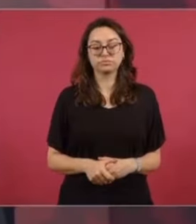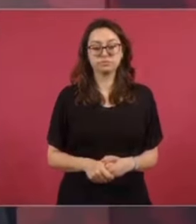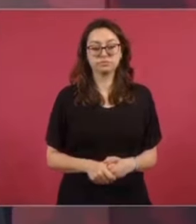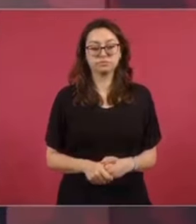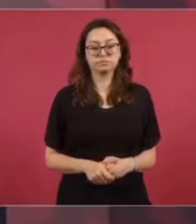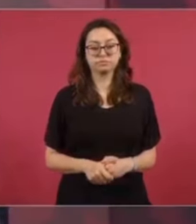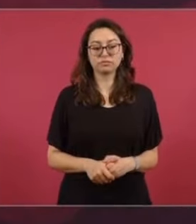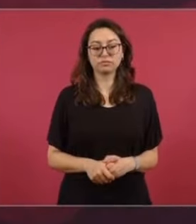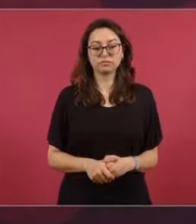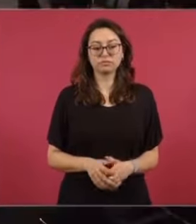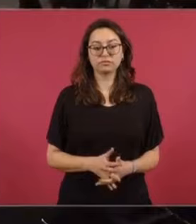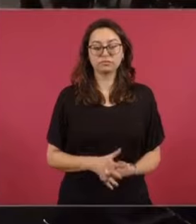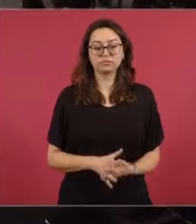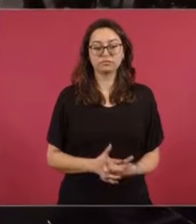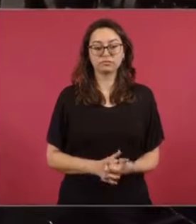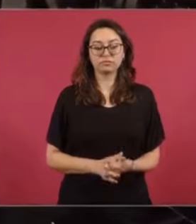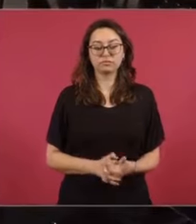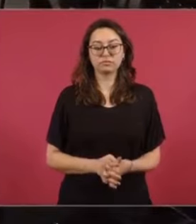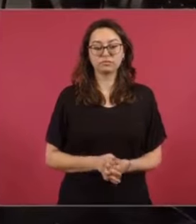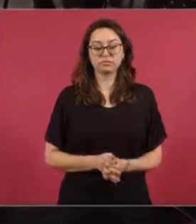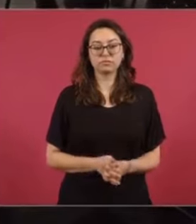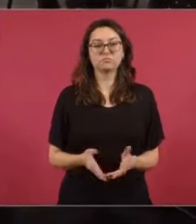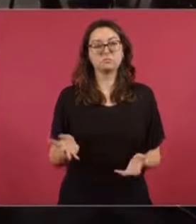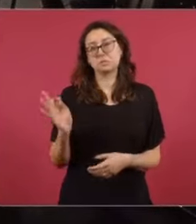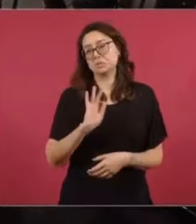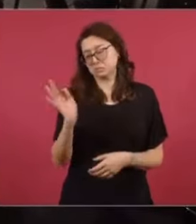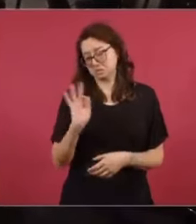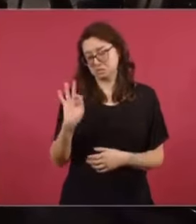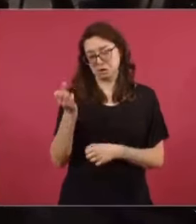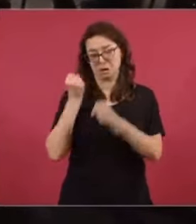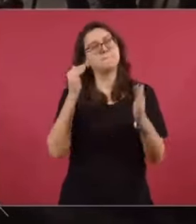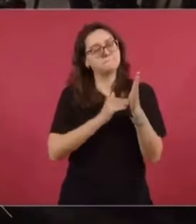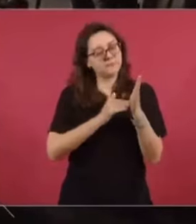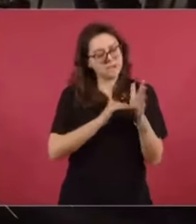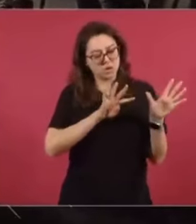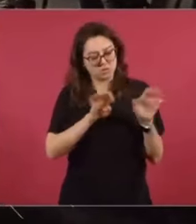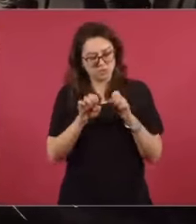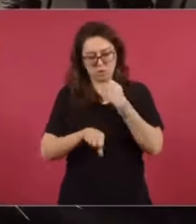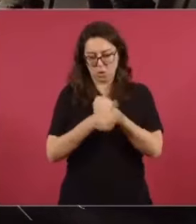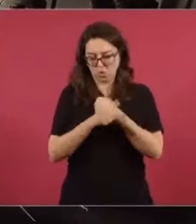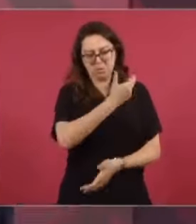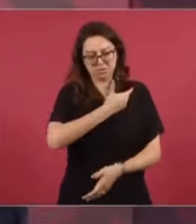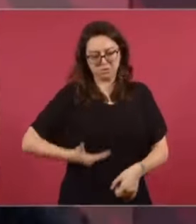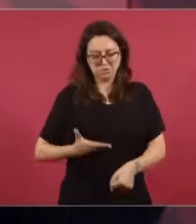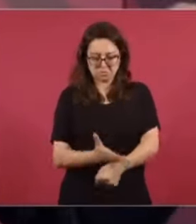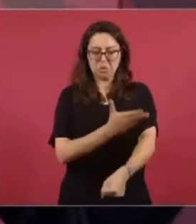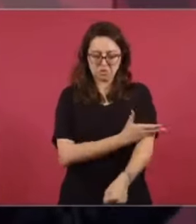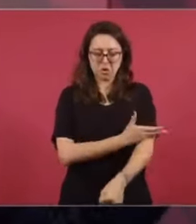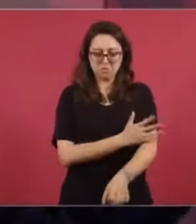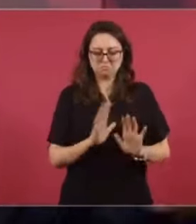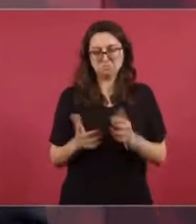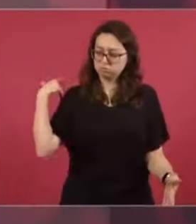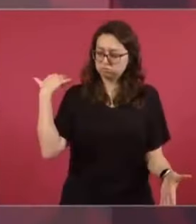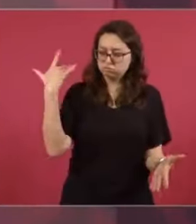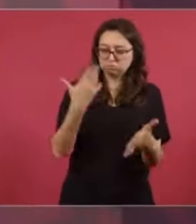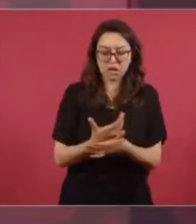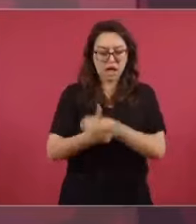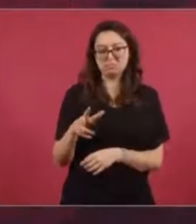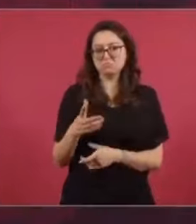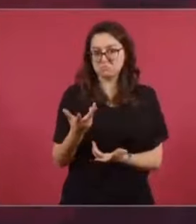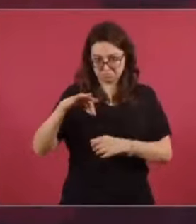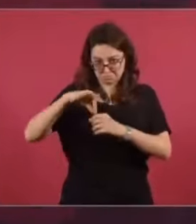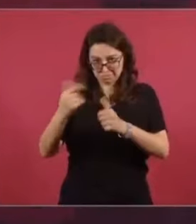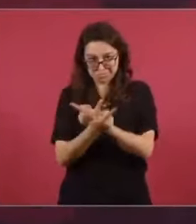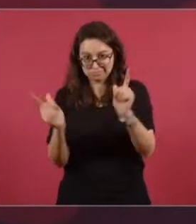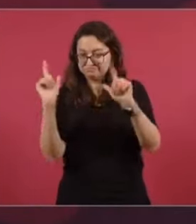de México. A lo mejor en 1911, cuando la elección del presidente Mader, porque la nuestra de 18, se metían.